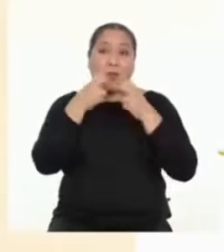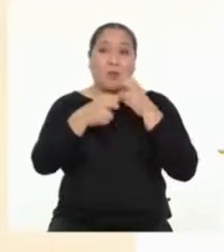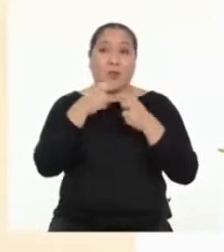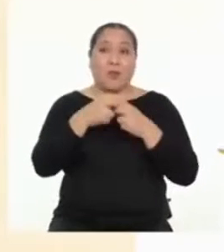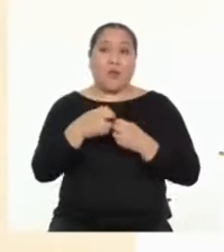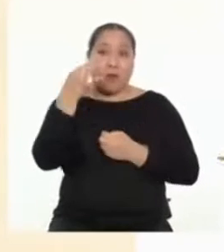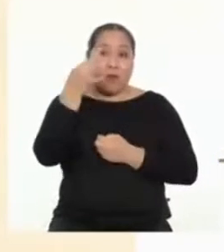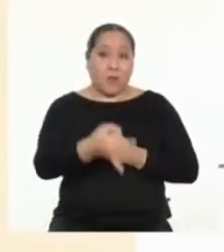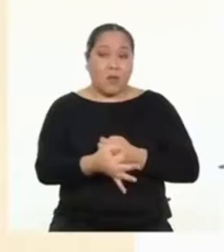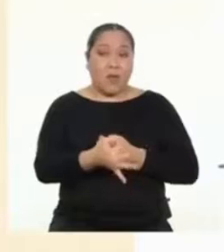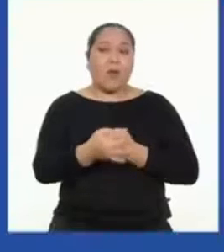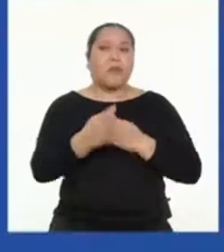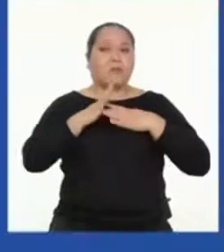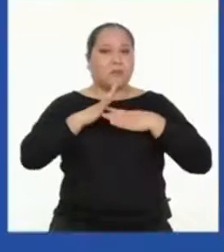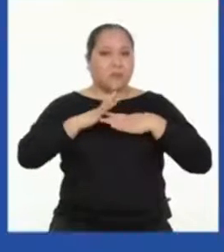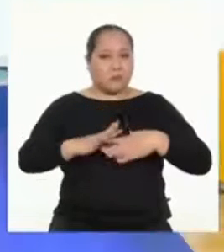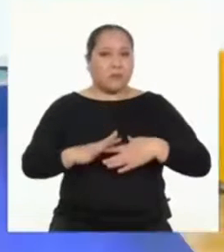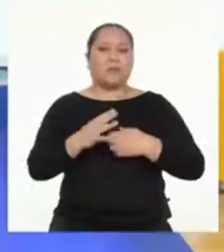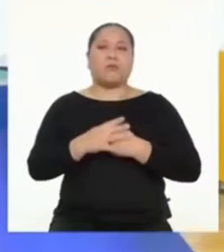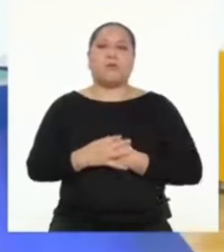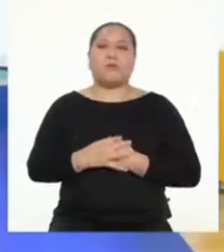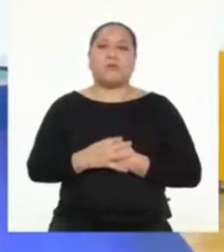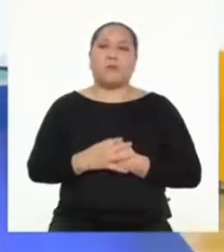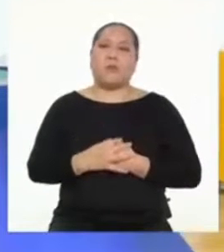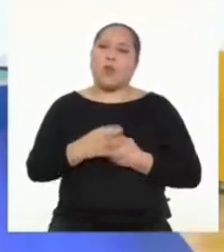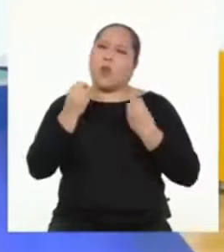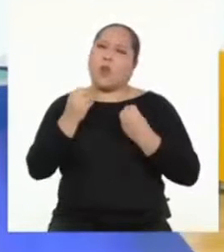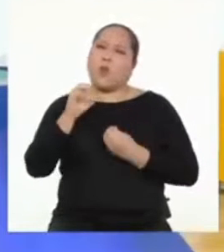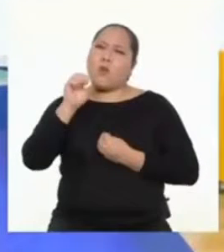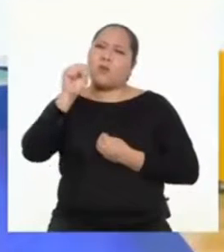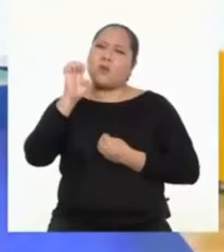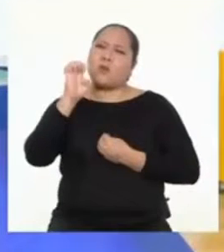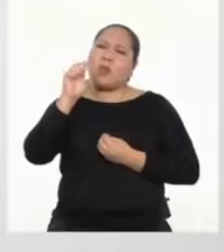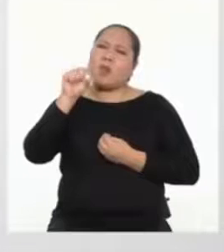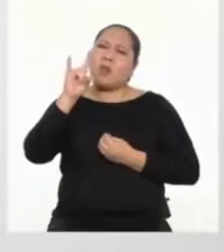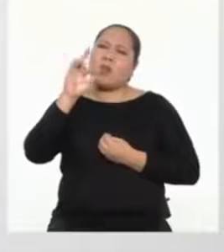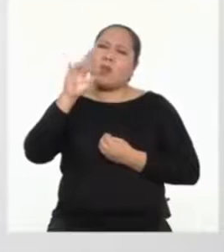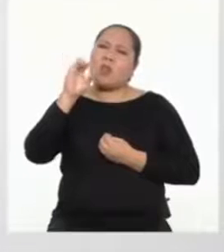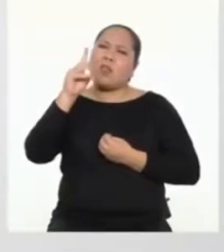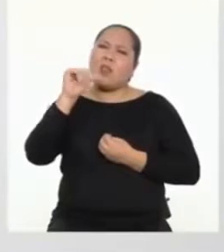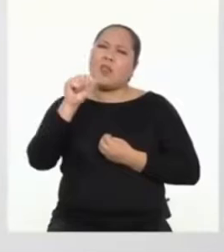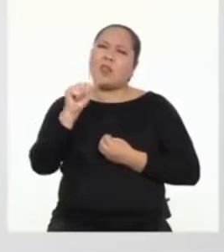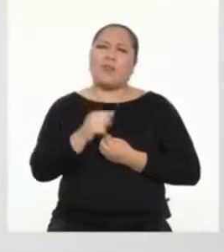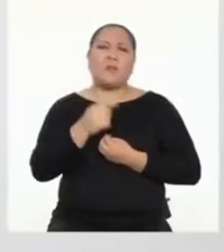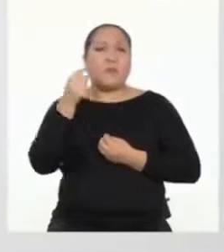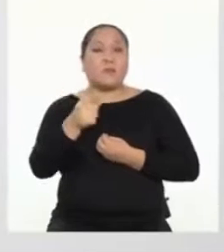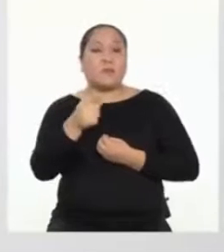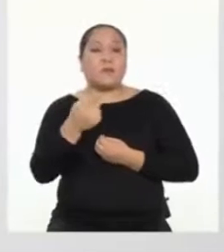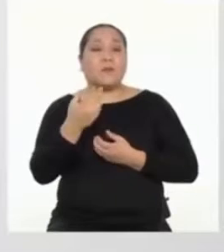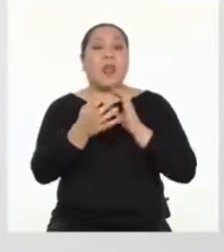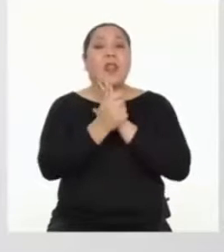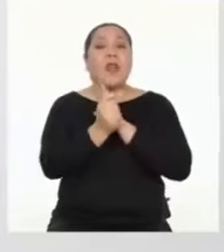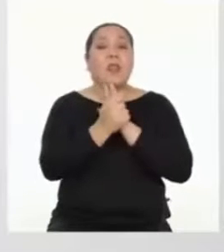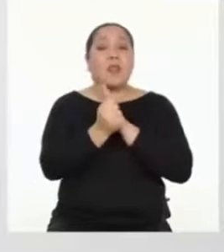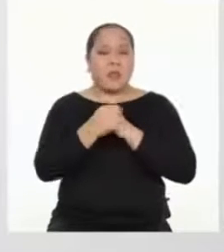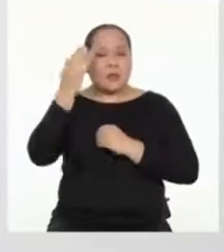con seguridad y prudencia. ¿Cómo que seguridad y prudencia? Seguridad en nuestras